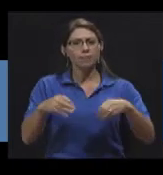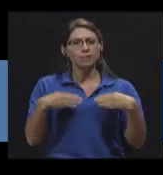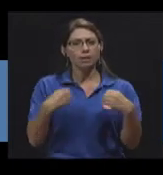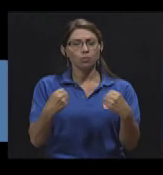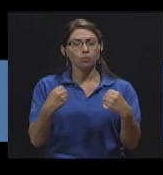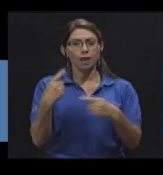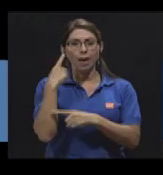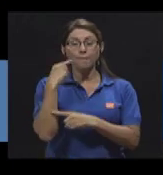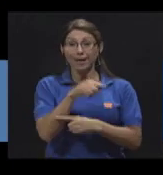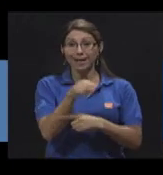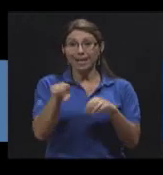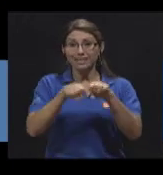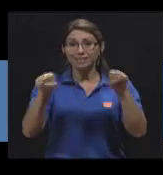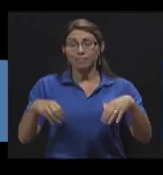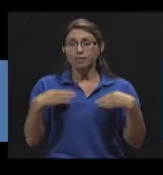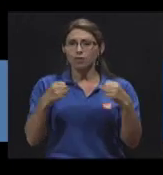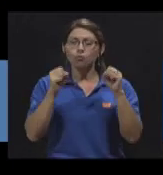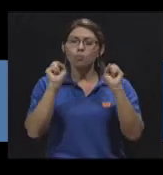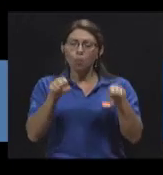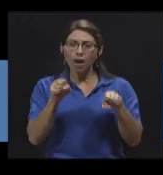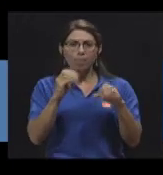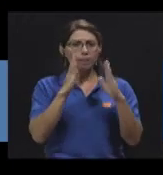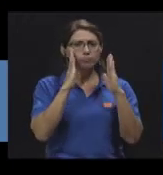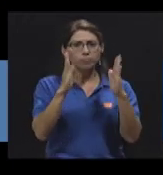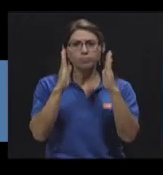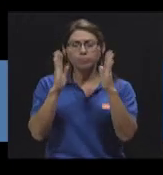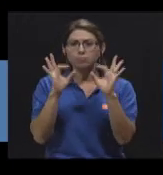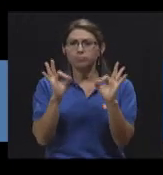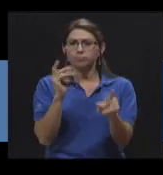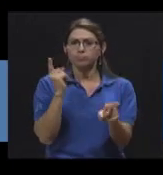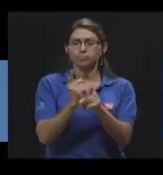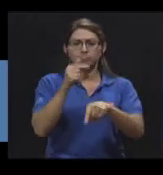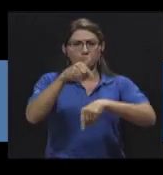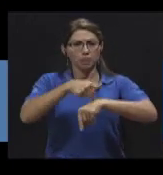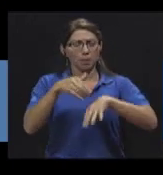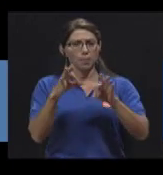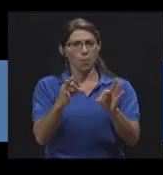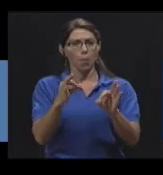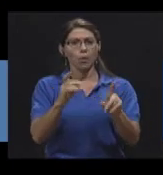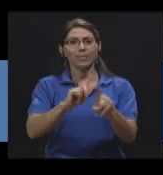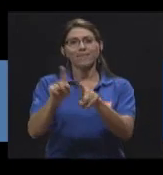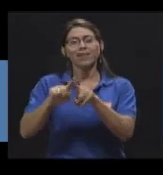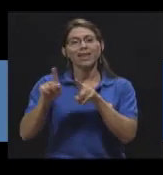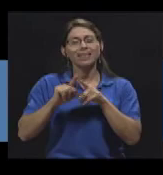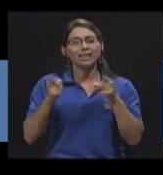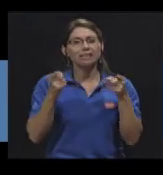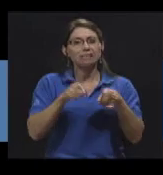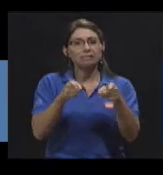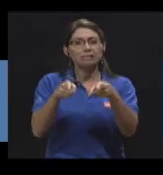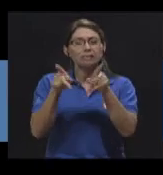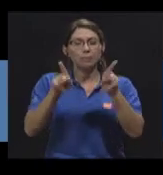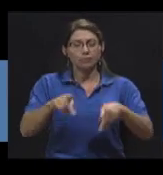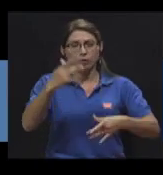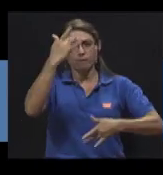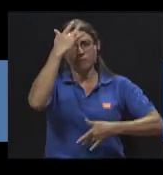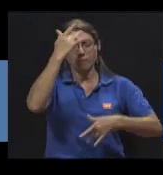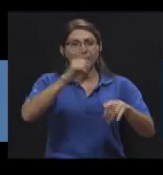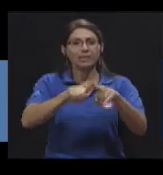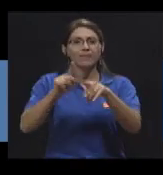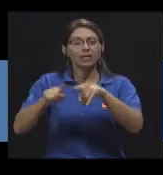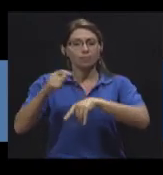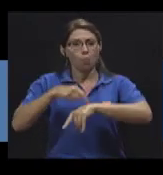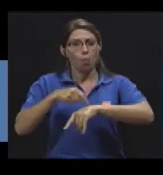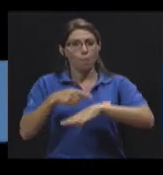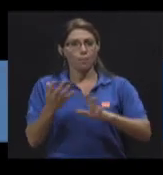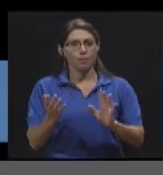adecuadamente y a tiempo los diferentes casos y en los diferentes estadios en que los encontremos